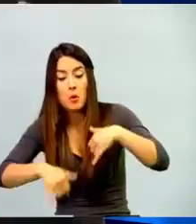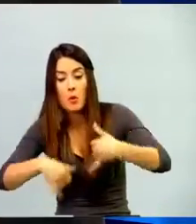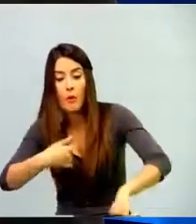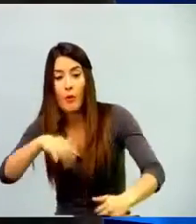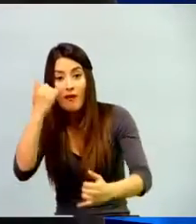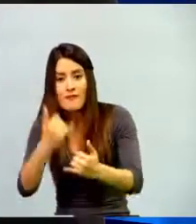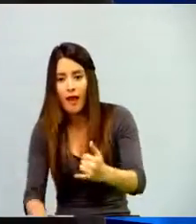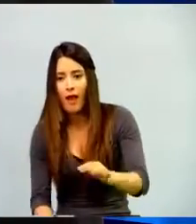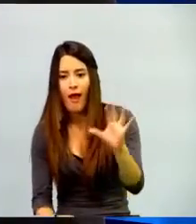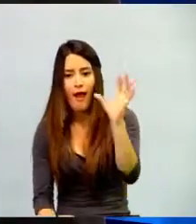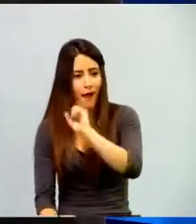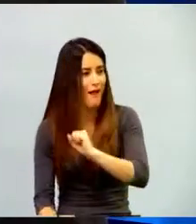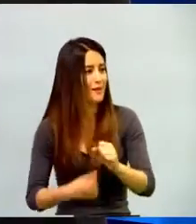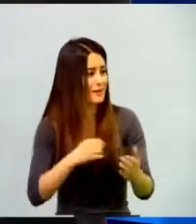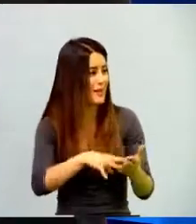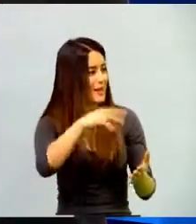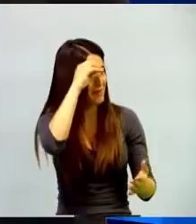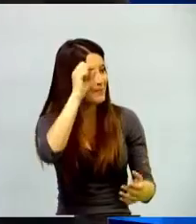lograron el aprendizaje.